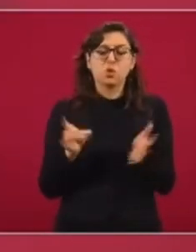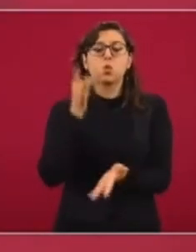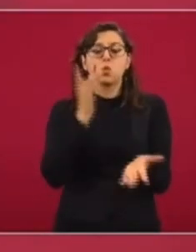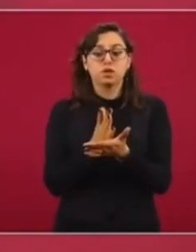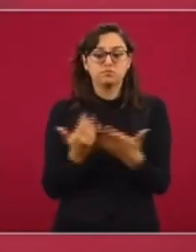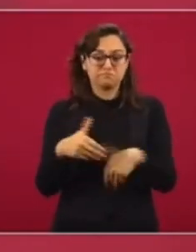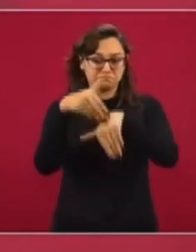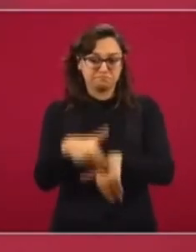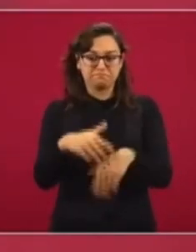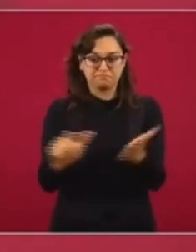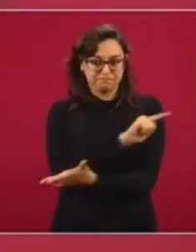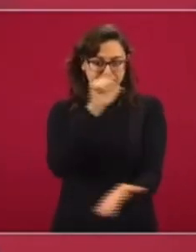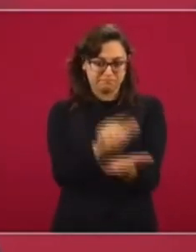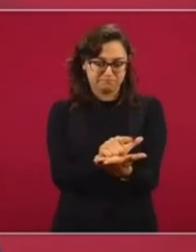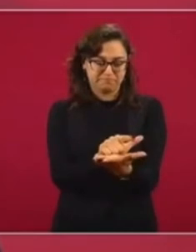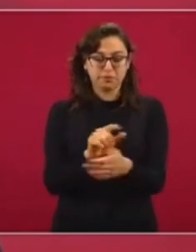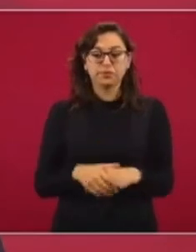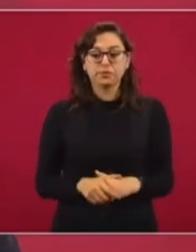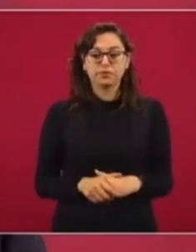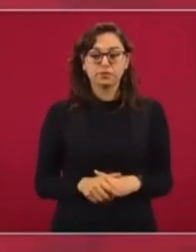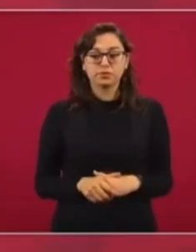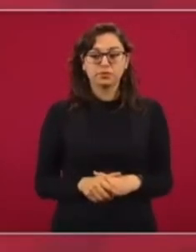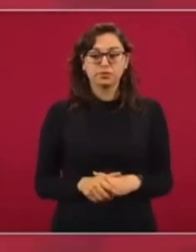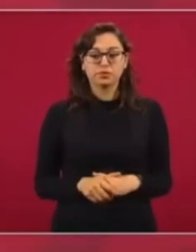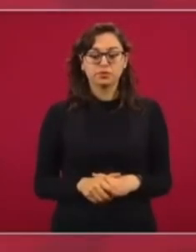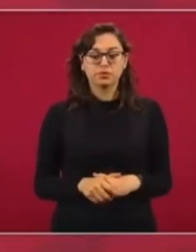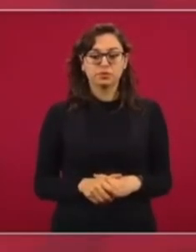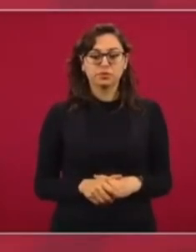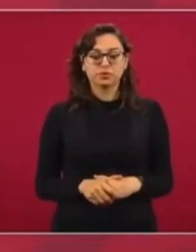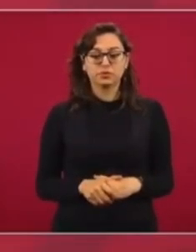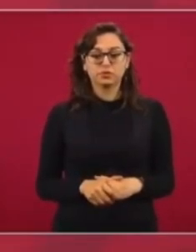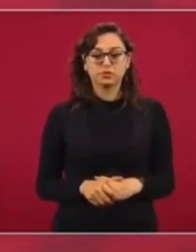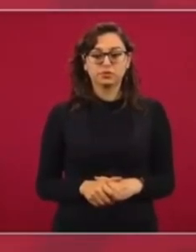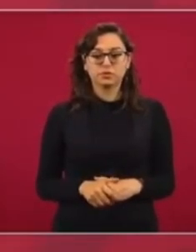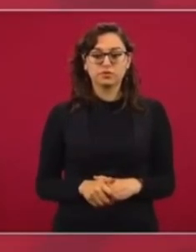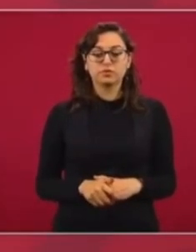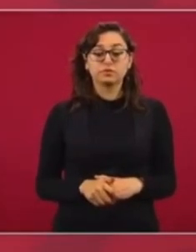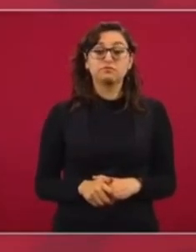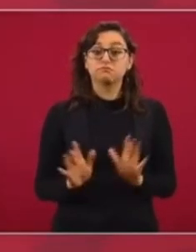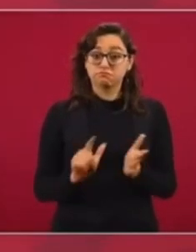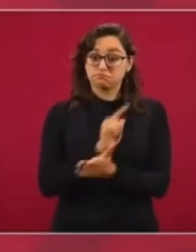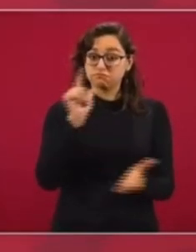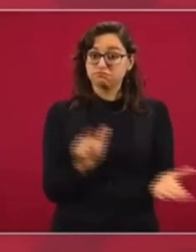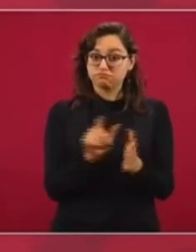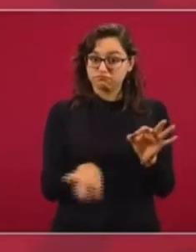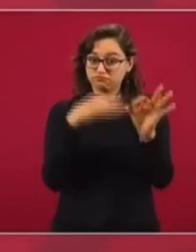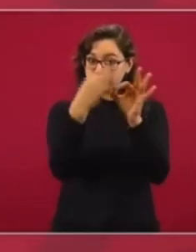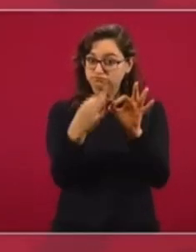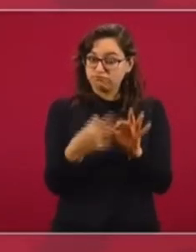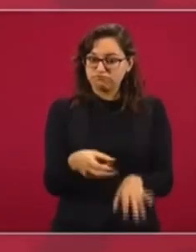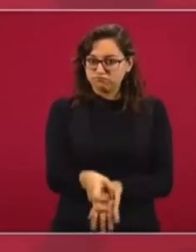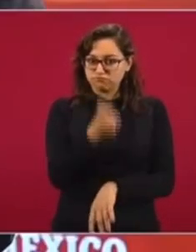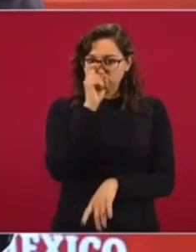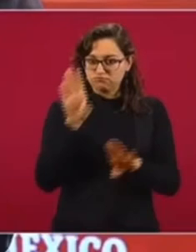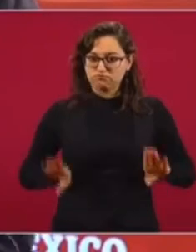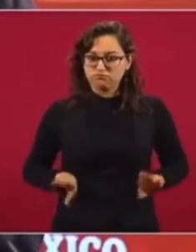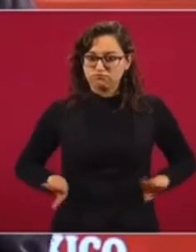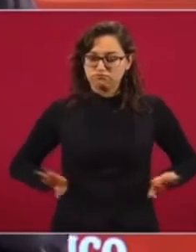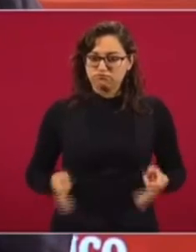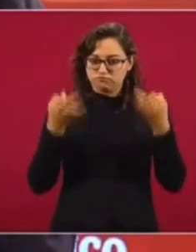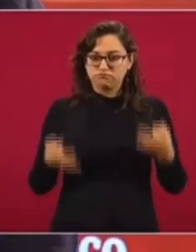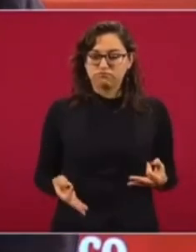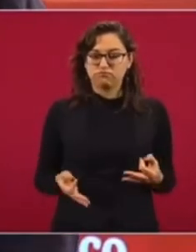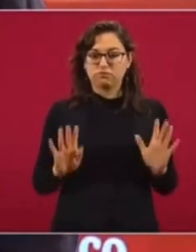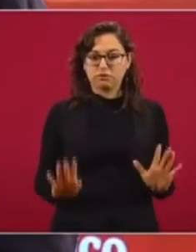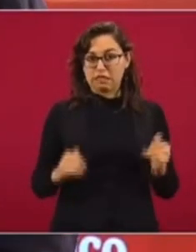con rigor, con estúpulos, que